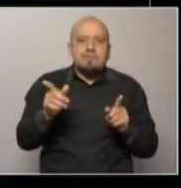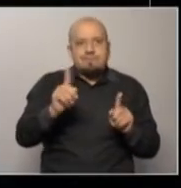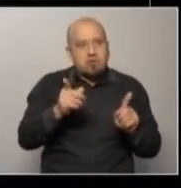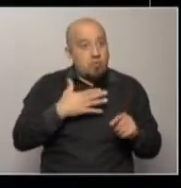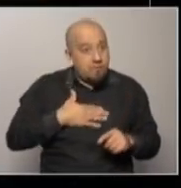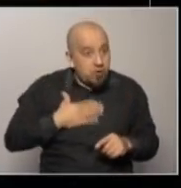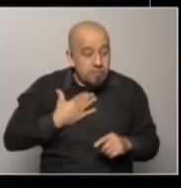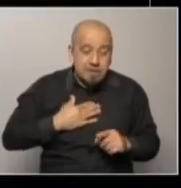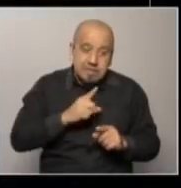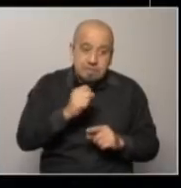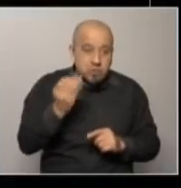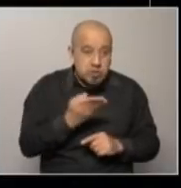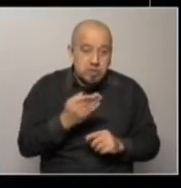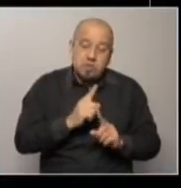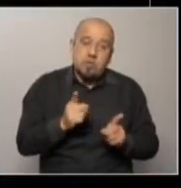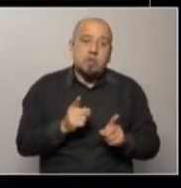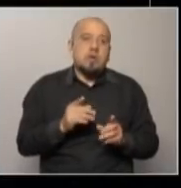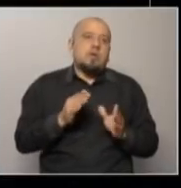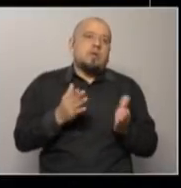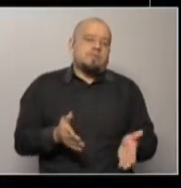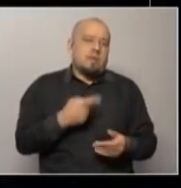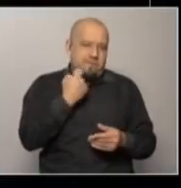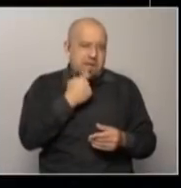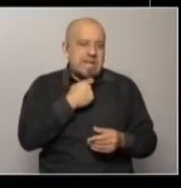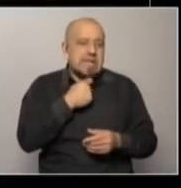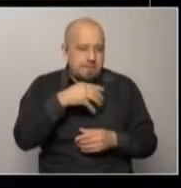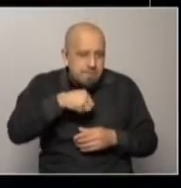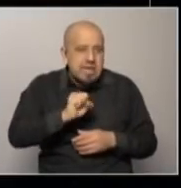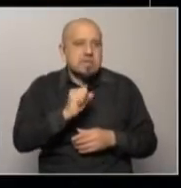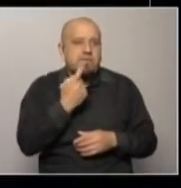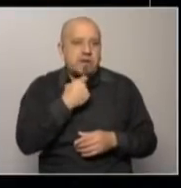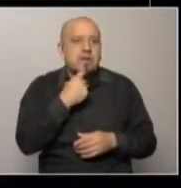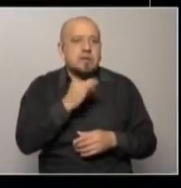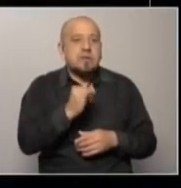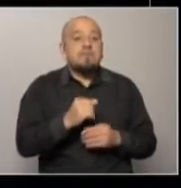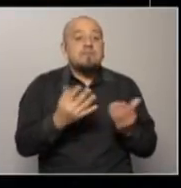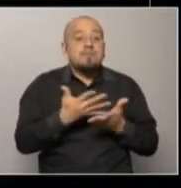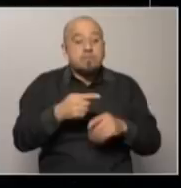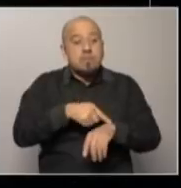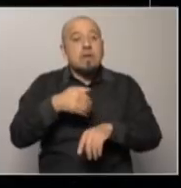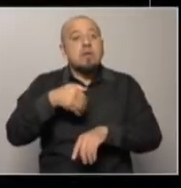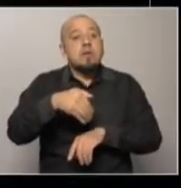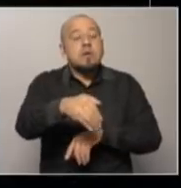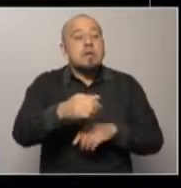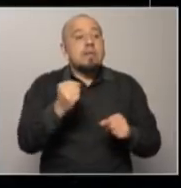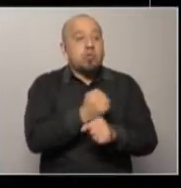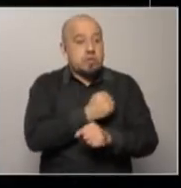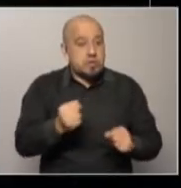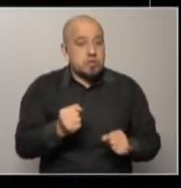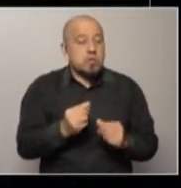tú decías, es una frazada corta. Lo que viene ahora es la etapa de aprobación. Entonces hoy